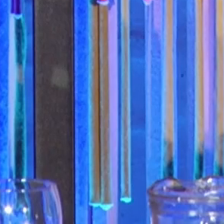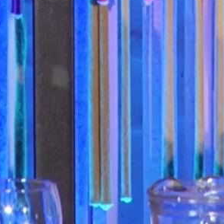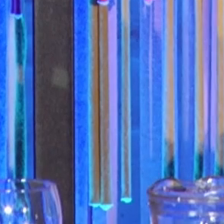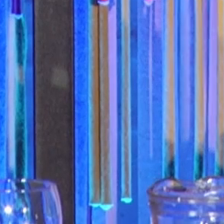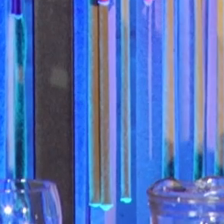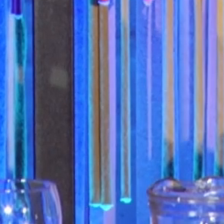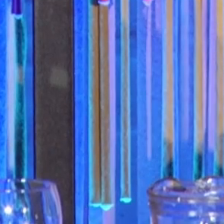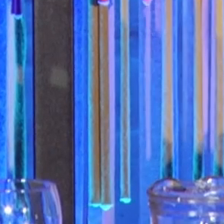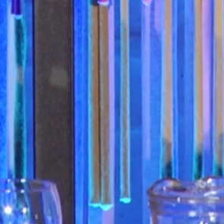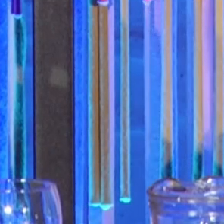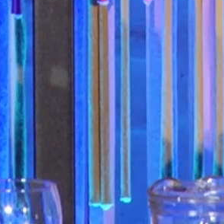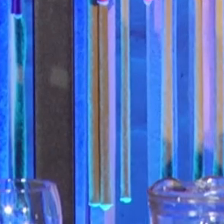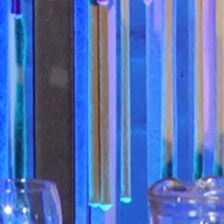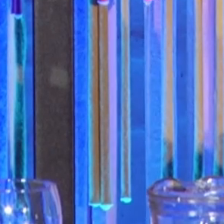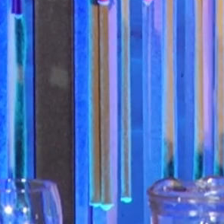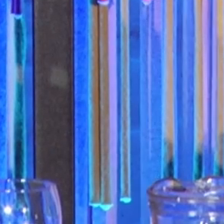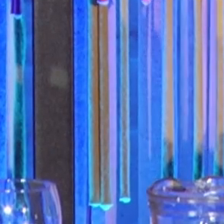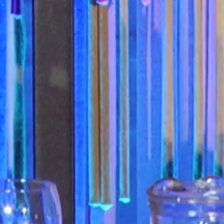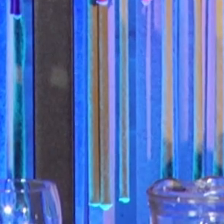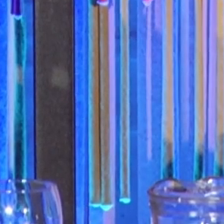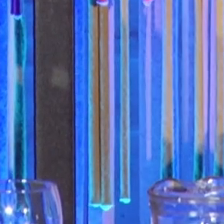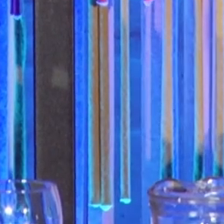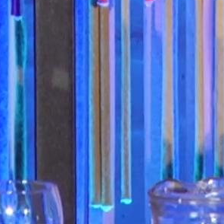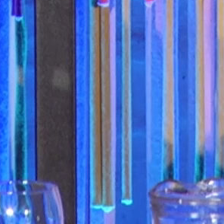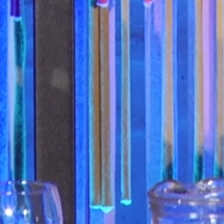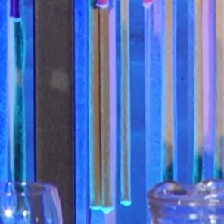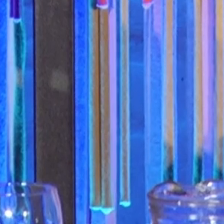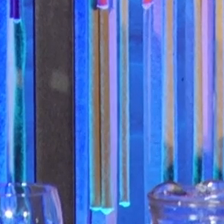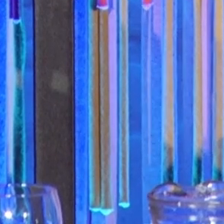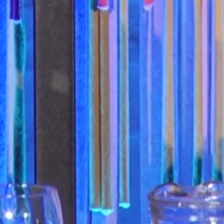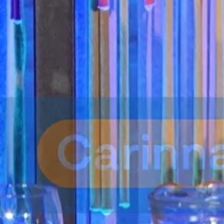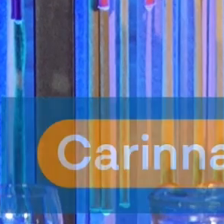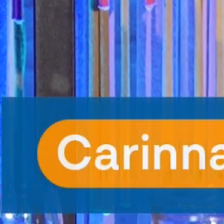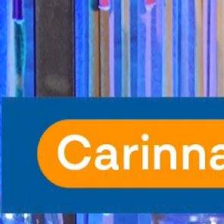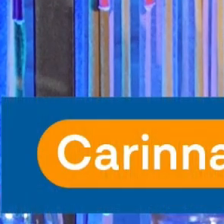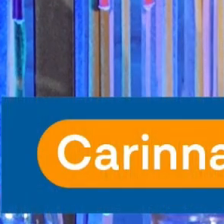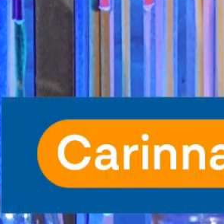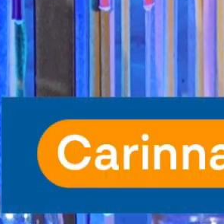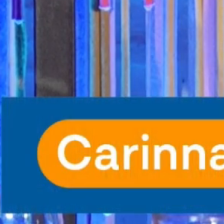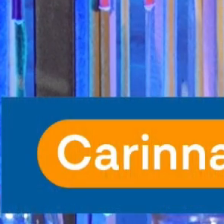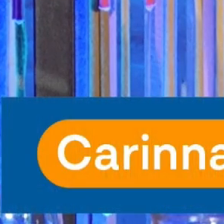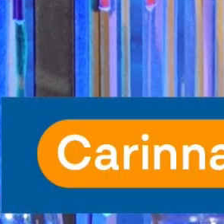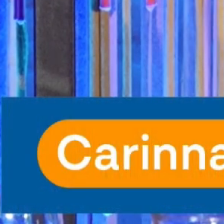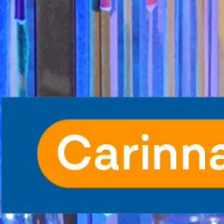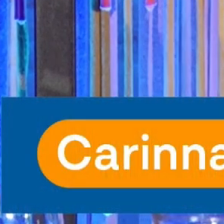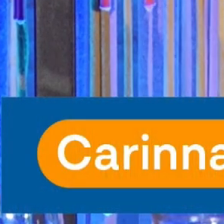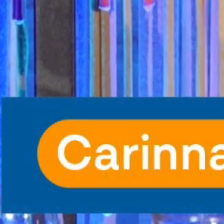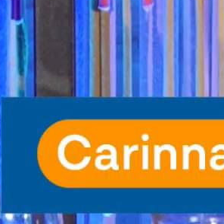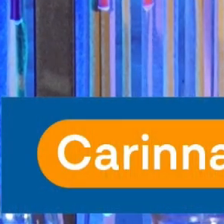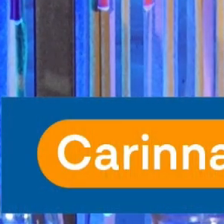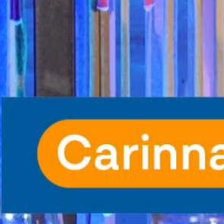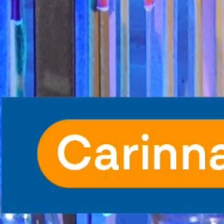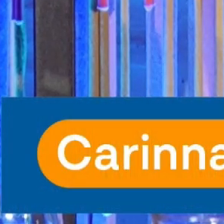desde entonces está tratando de acercar las ciencias de la computación a los jóvenes y en